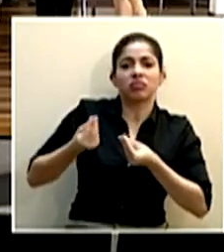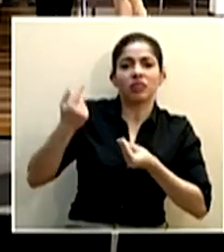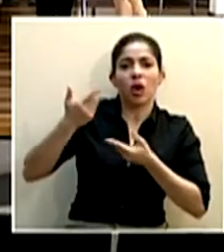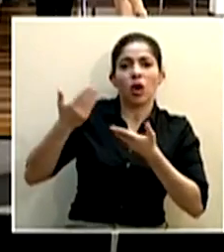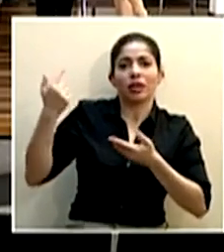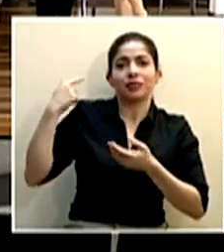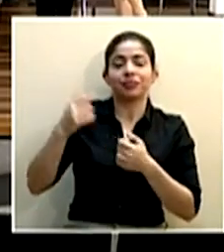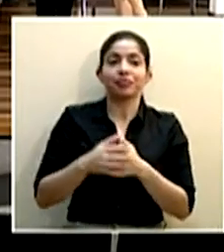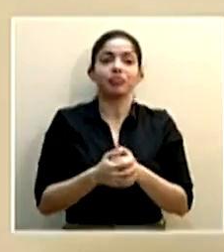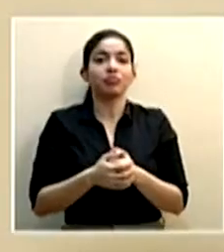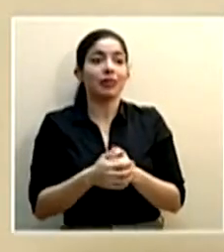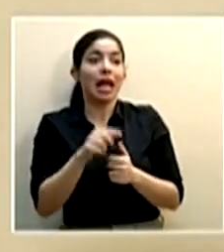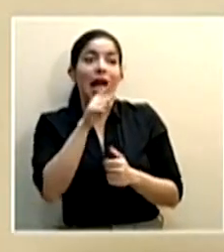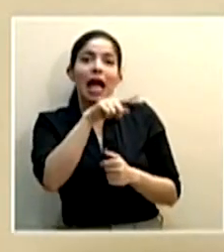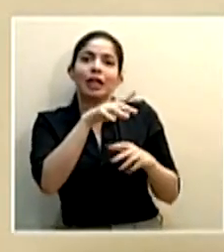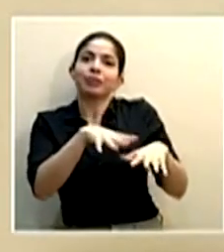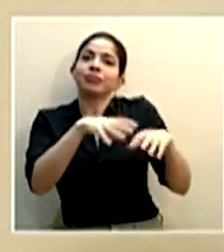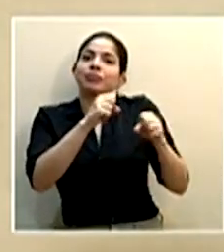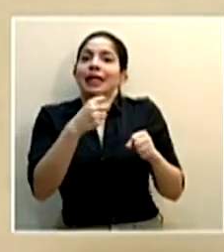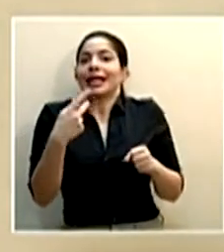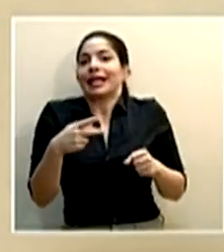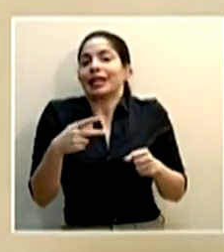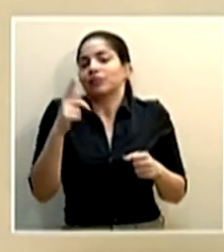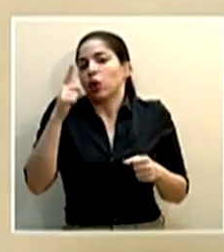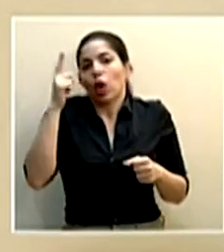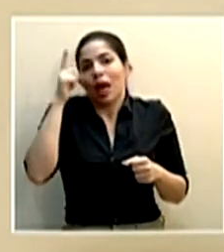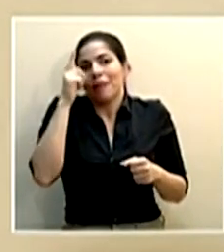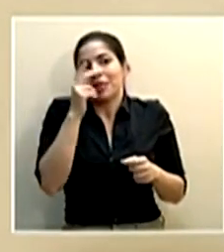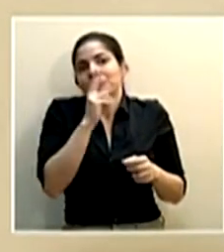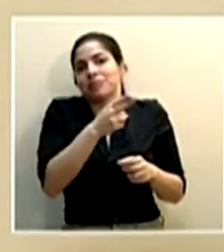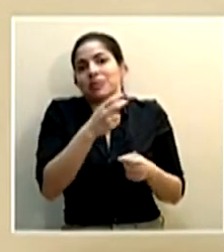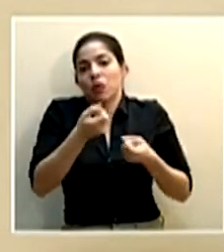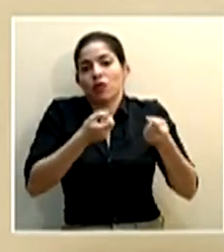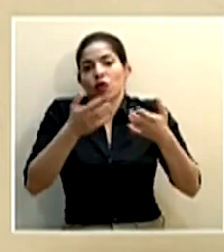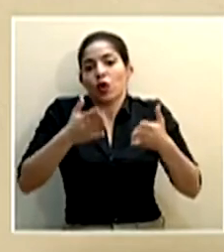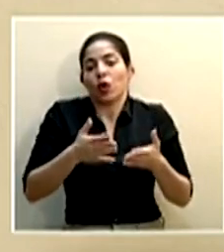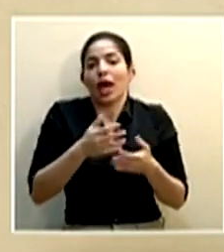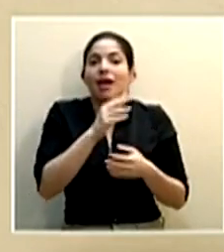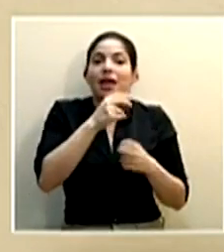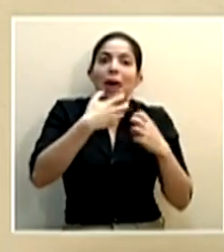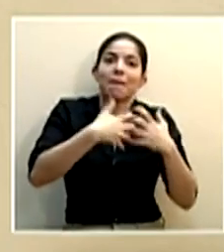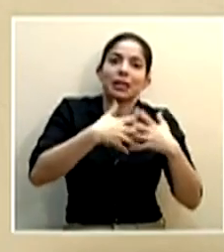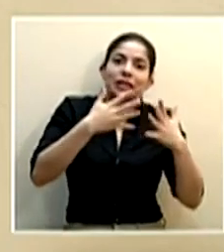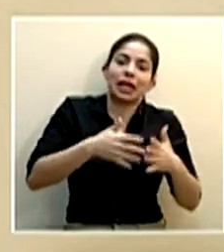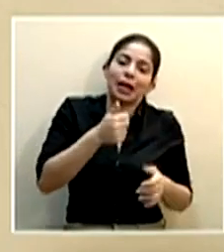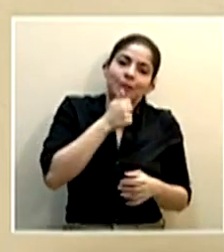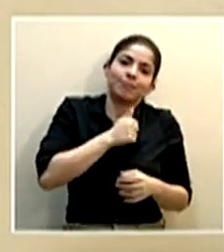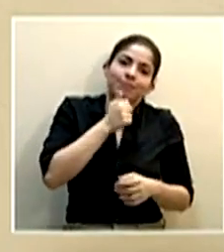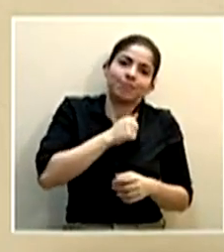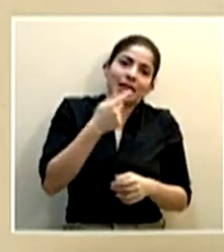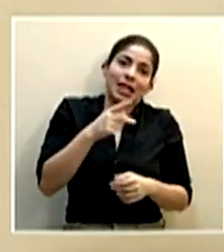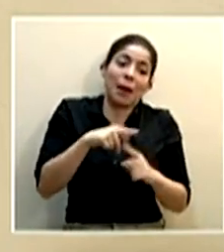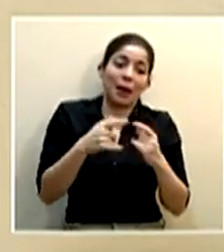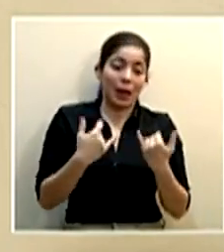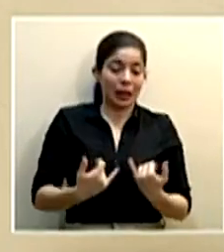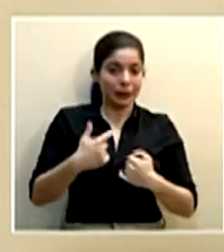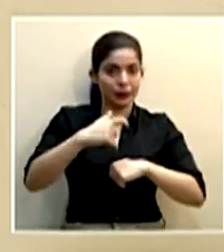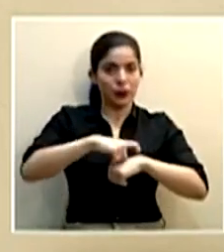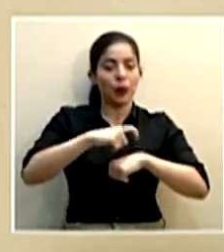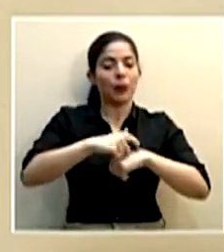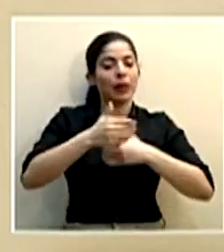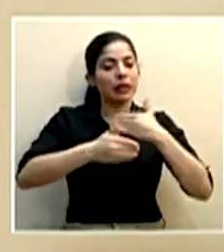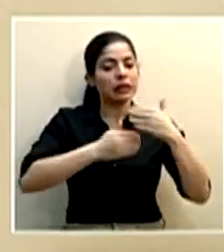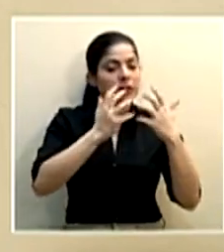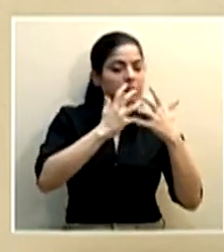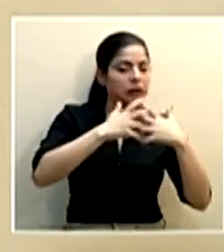Y ahí han asumido el riesgo obviamente directamente de los mismos transportistas y los empresarios pero es un momento que estamos en esa transición y